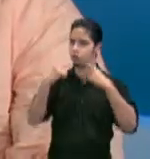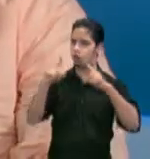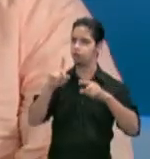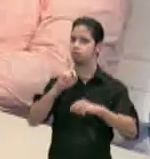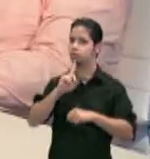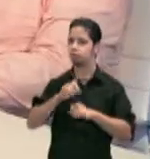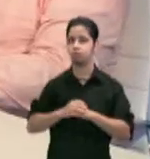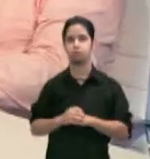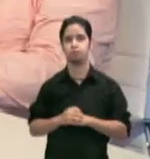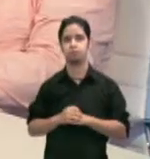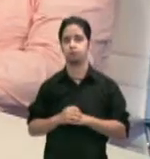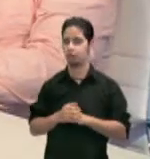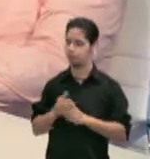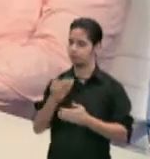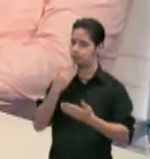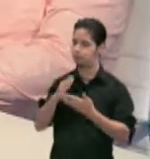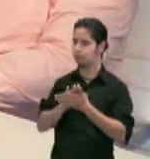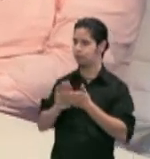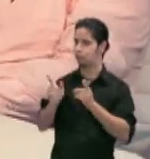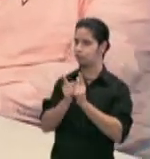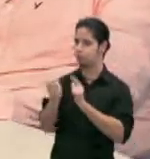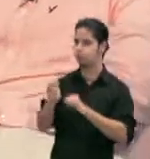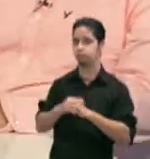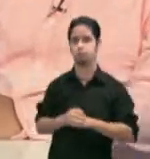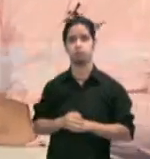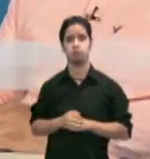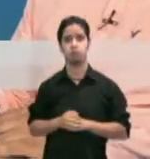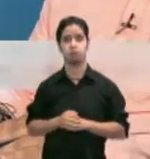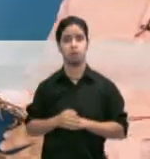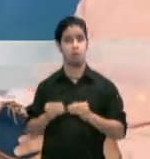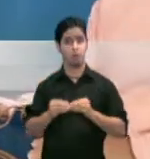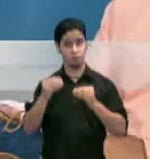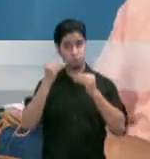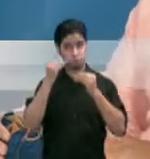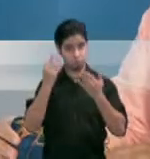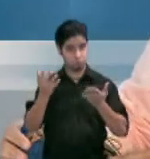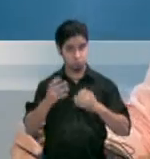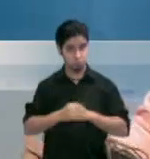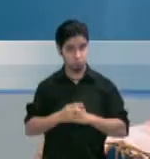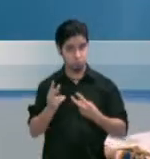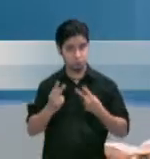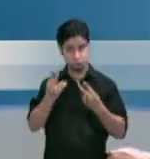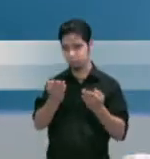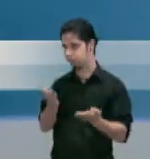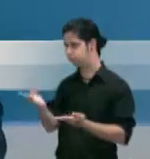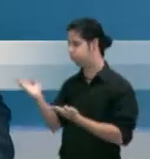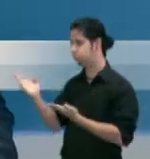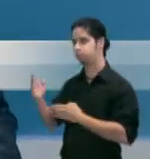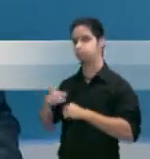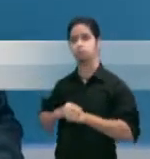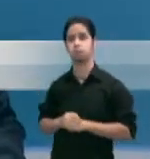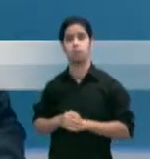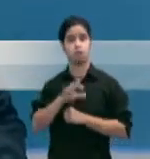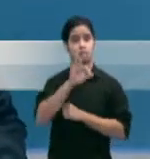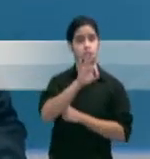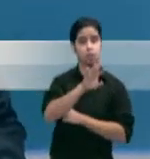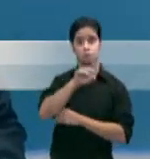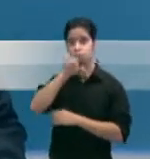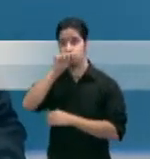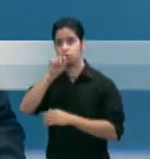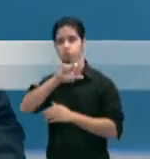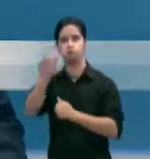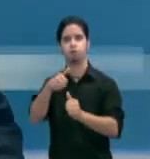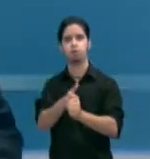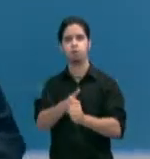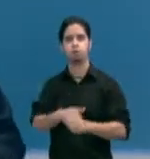gracias. Gracias, un placer conocerte. Amigos, para ver estas y otras noticias visita nuestra página noticia247.pr y síganos en nuestras redes en Facebook y